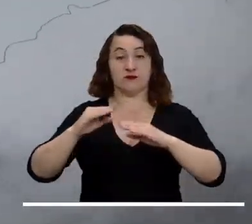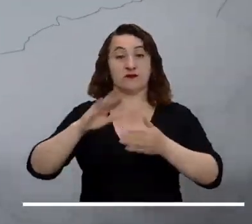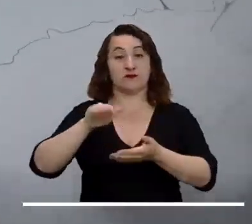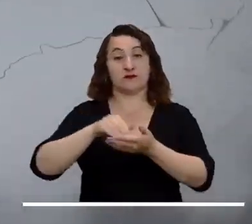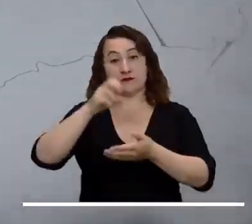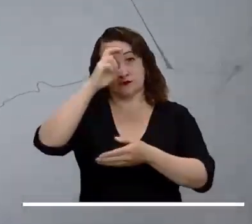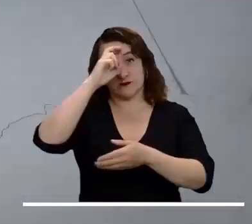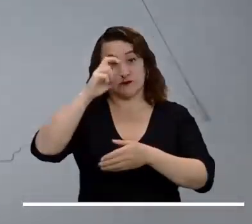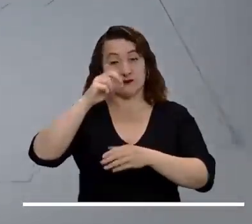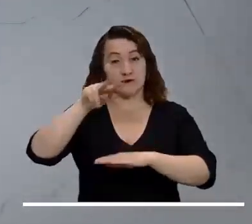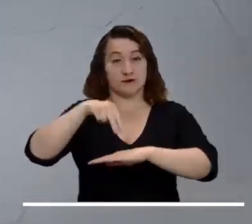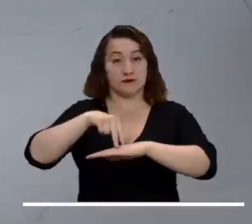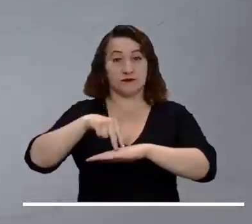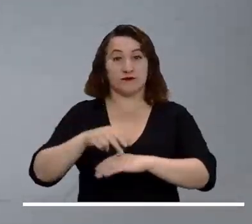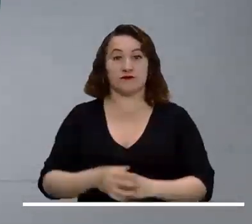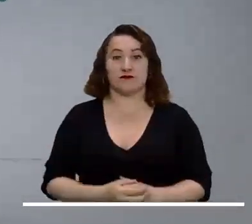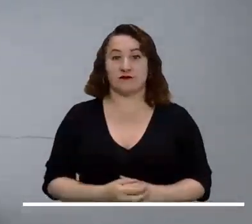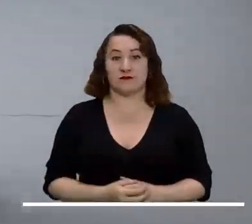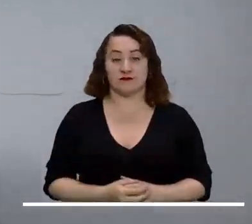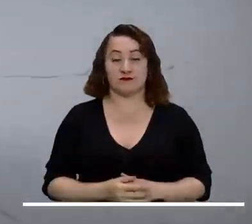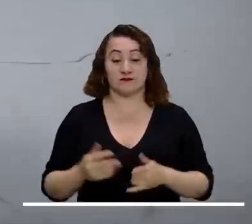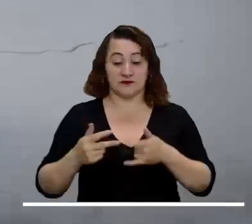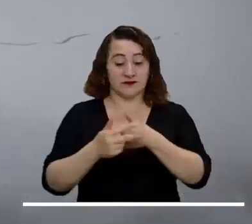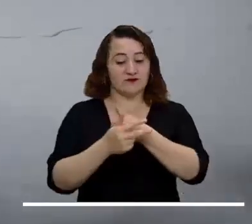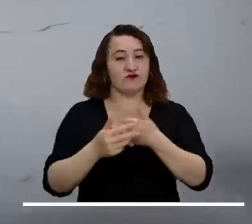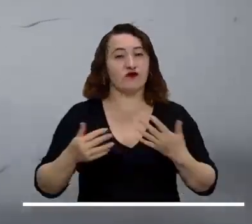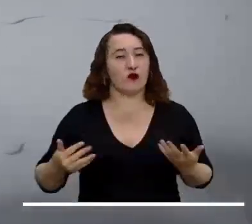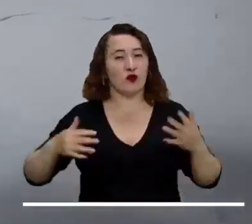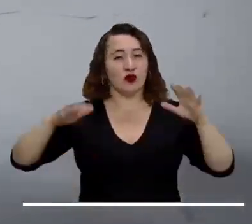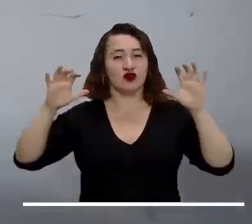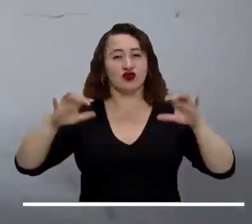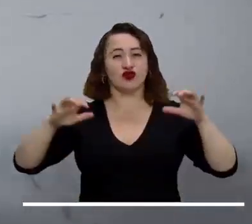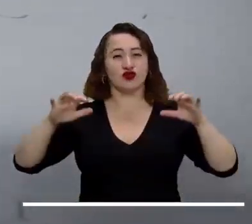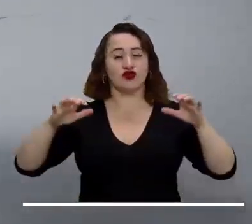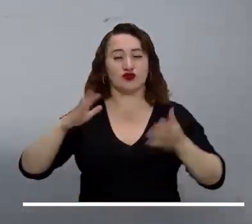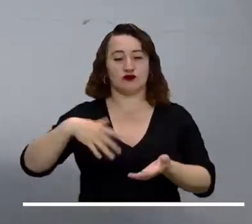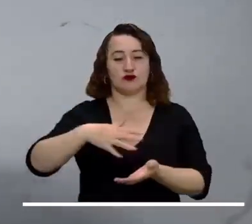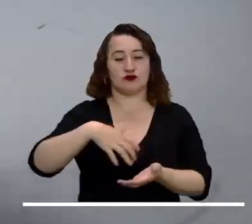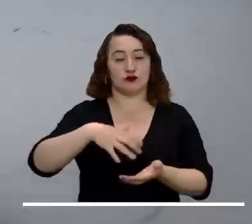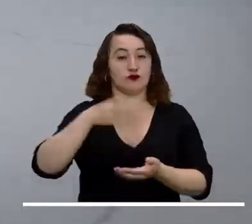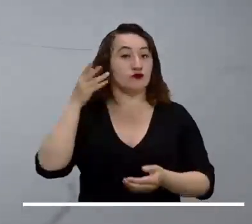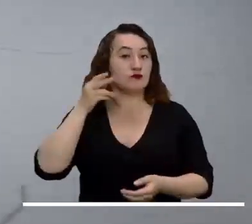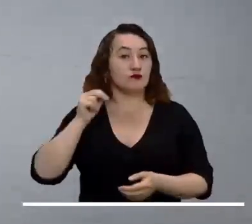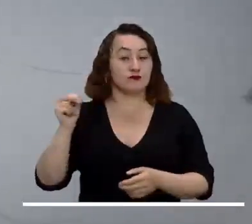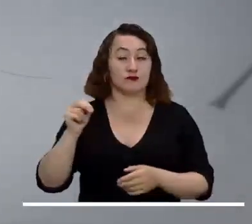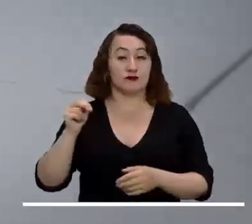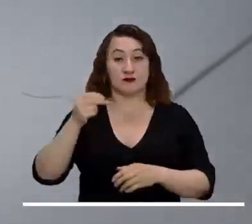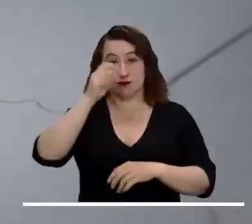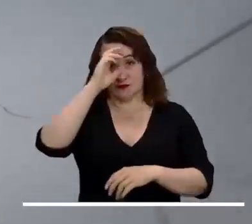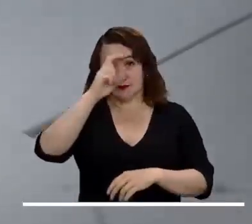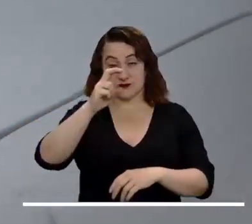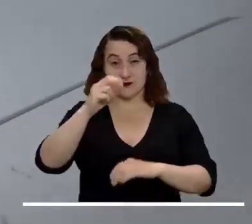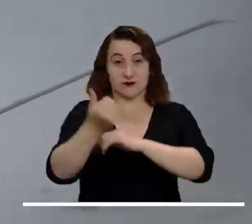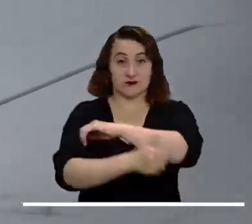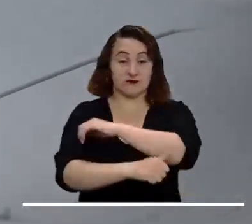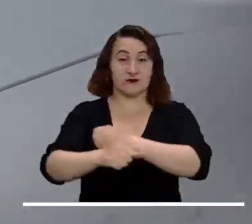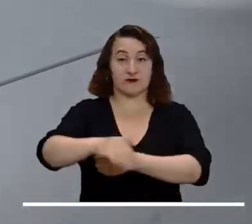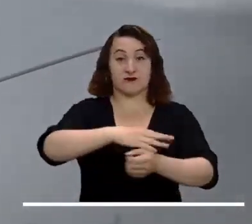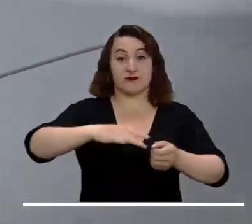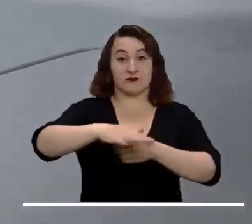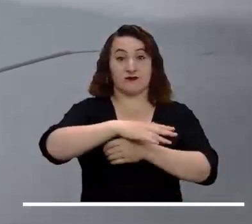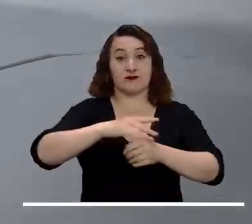Cauca y centro y norte de Nariño. Vimos con los Andes, que prometen lluvias en los Santanderes, norte de Boyacá,